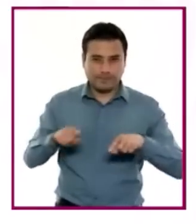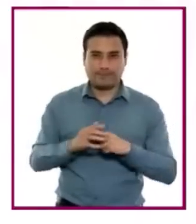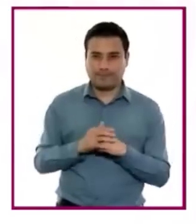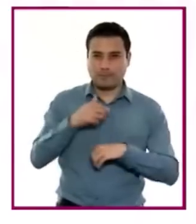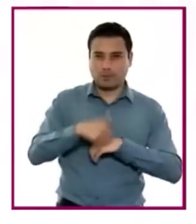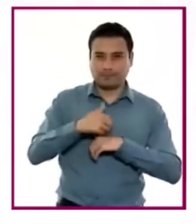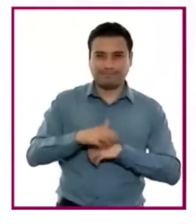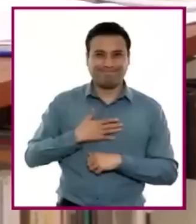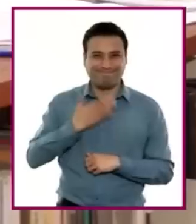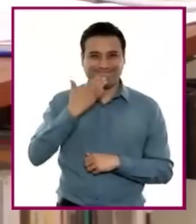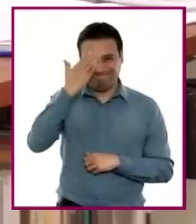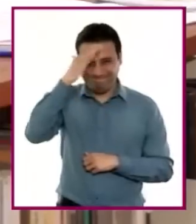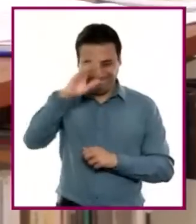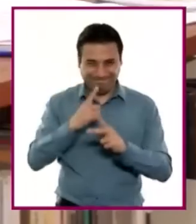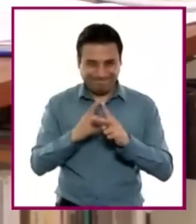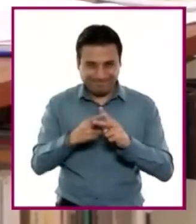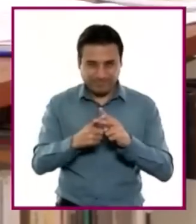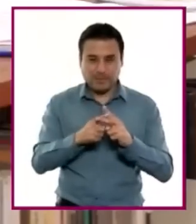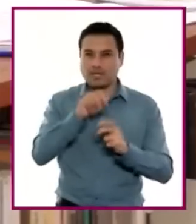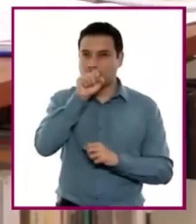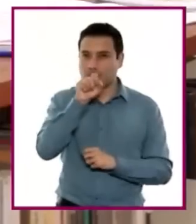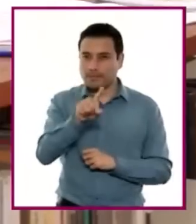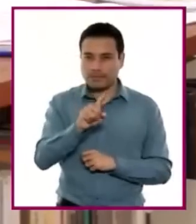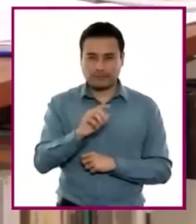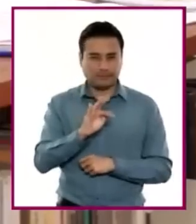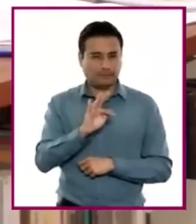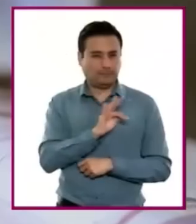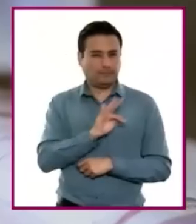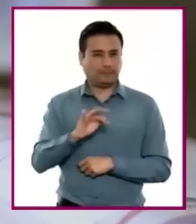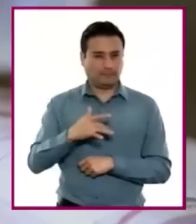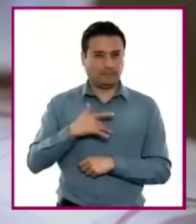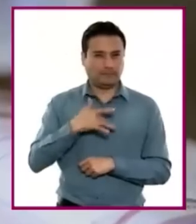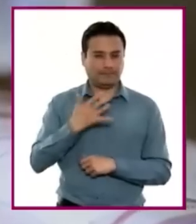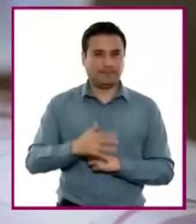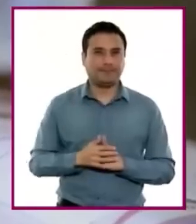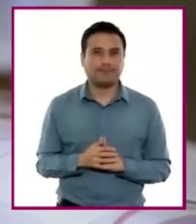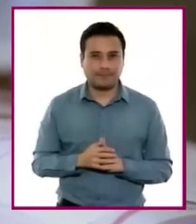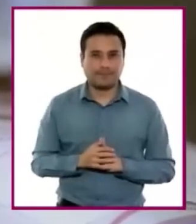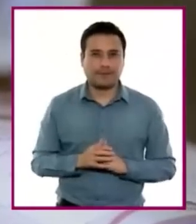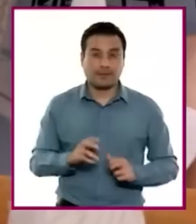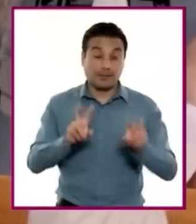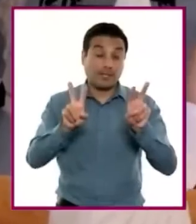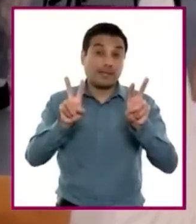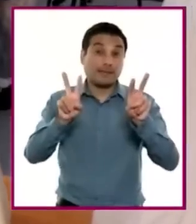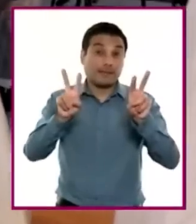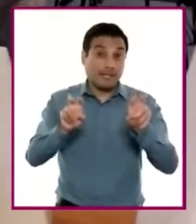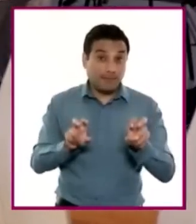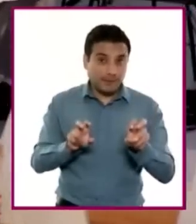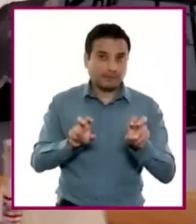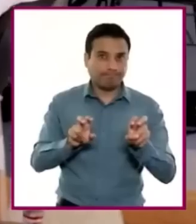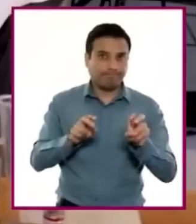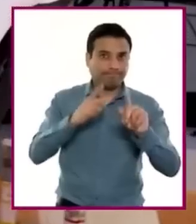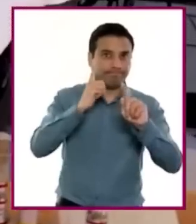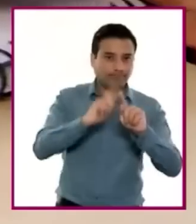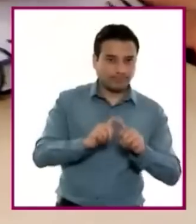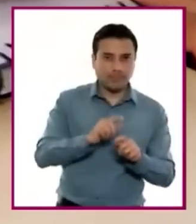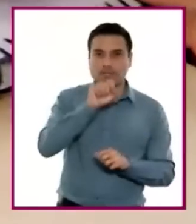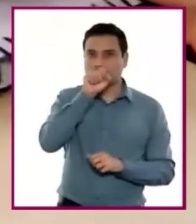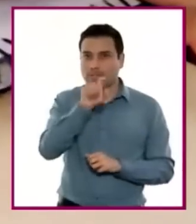y probabilidad. Desde la perspectiva de diversos saberes y en su relación con lo social,